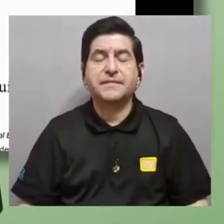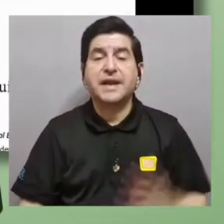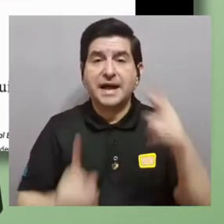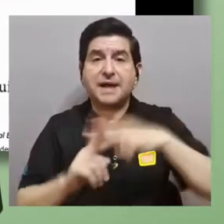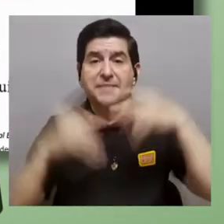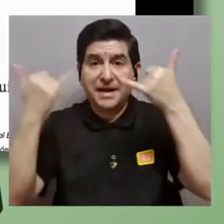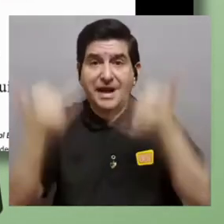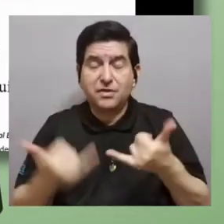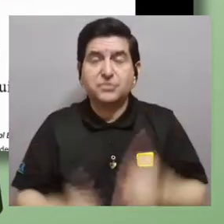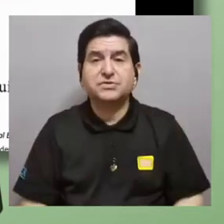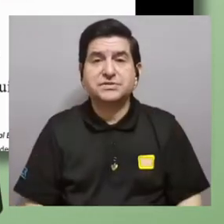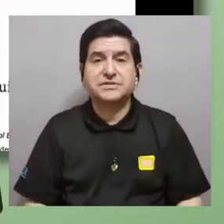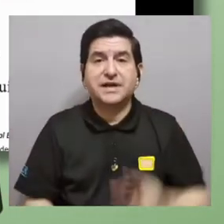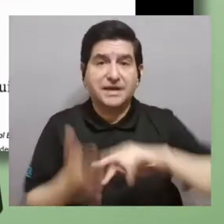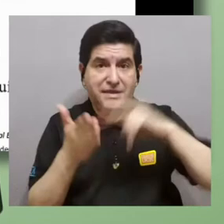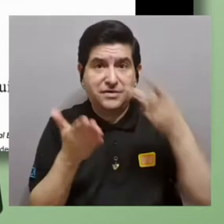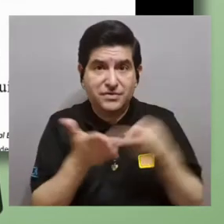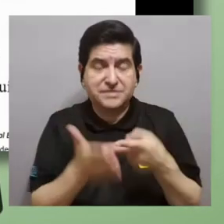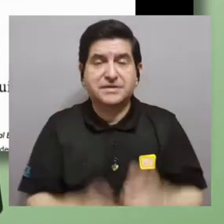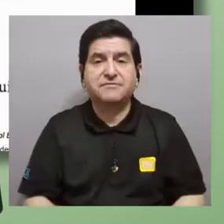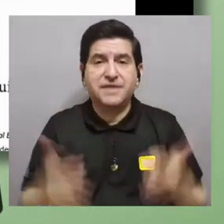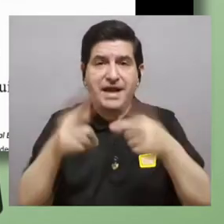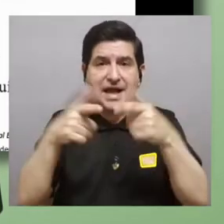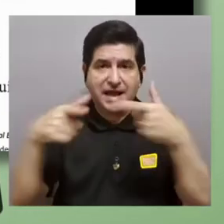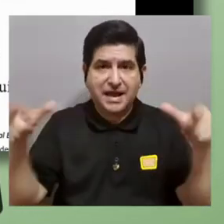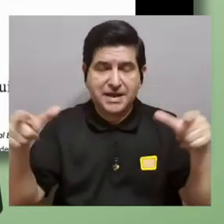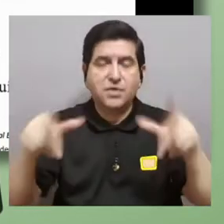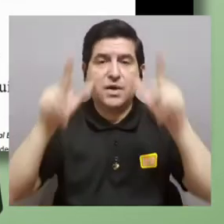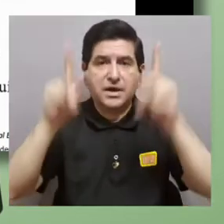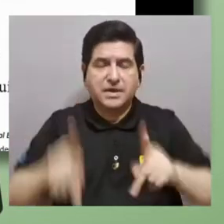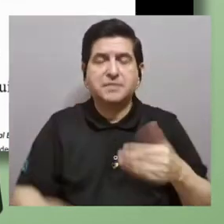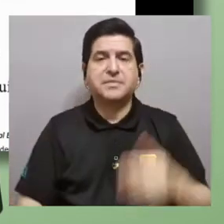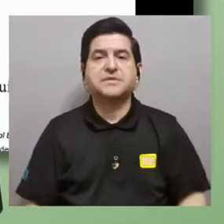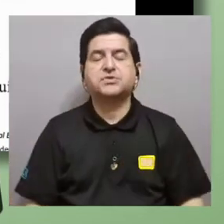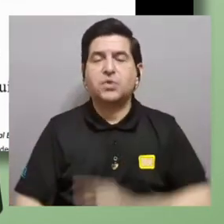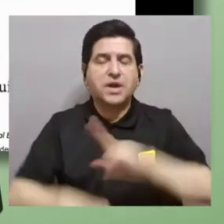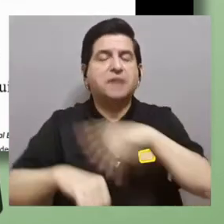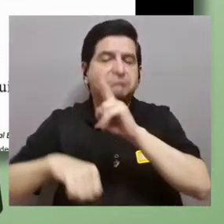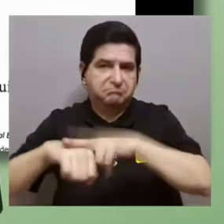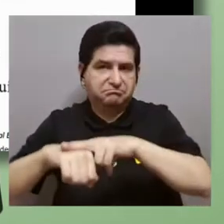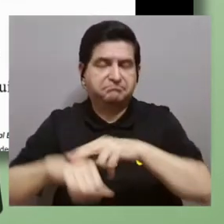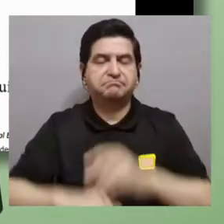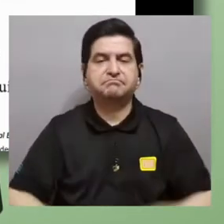al lenguaje de la persona común